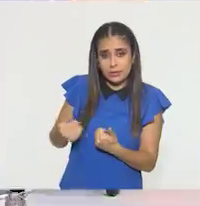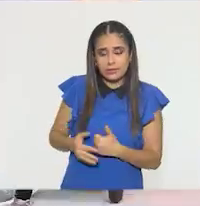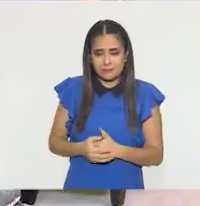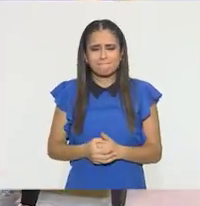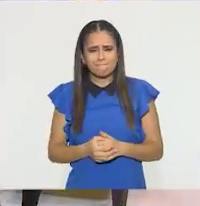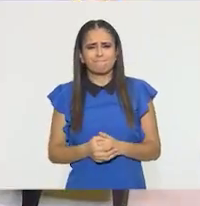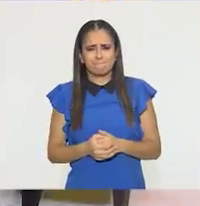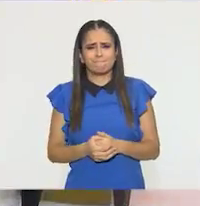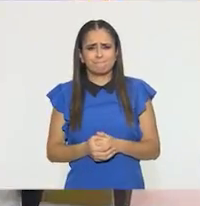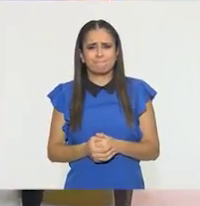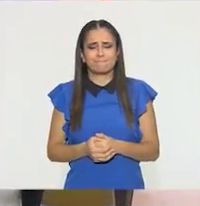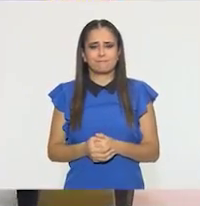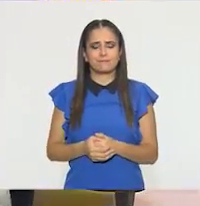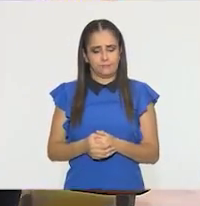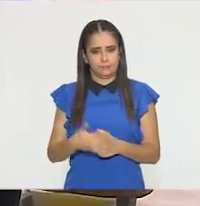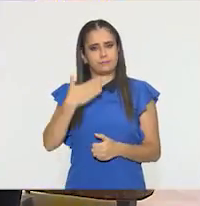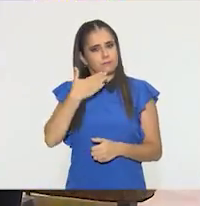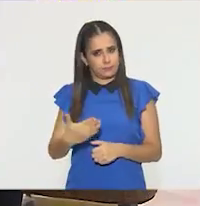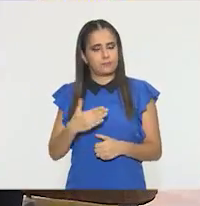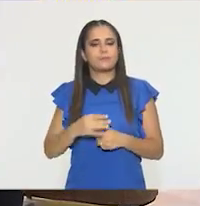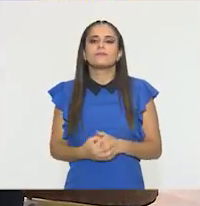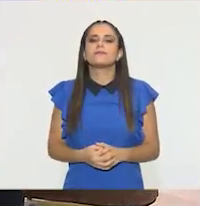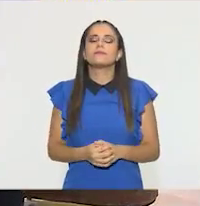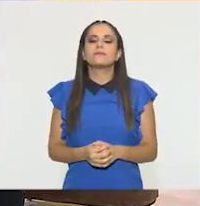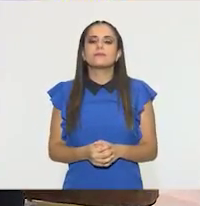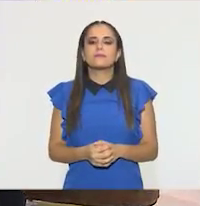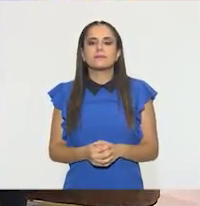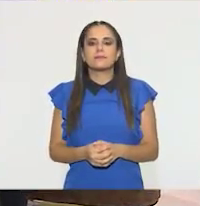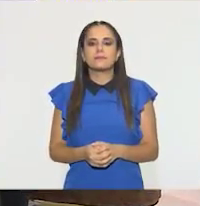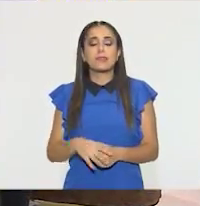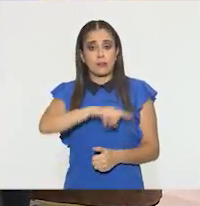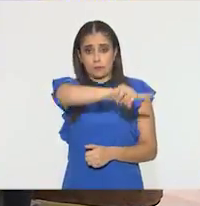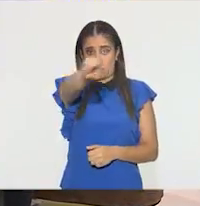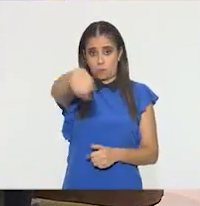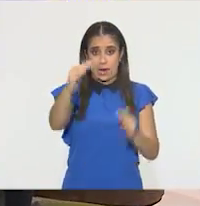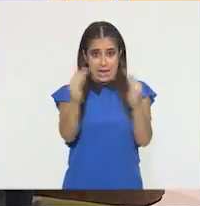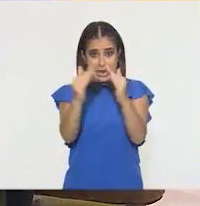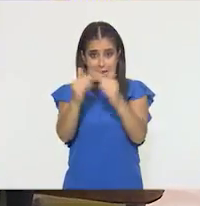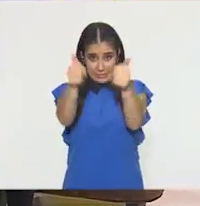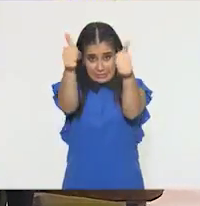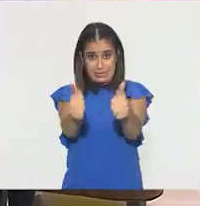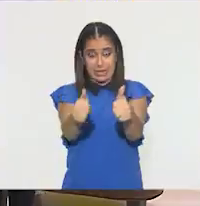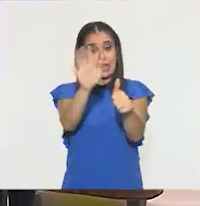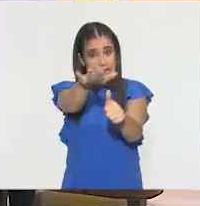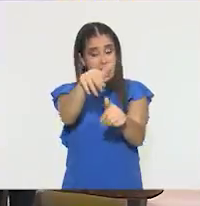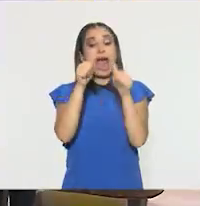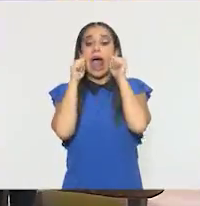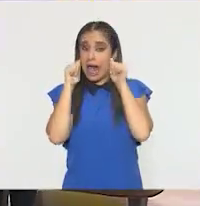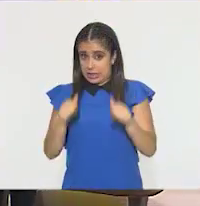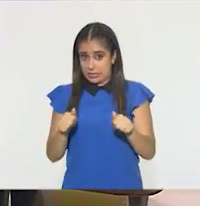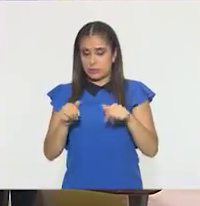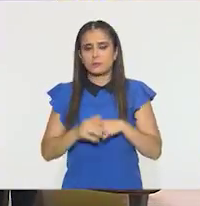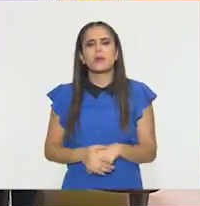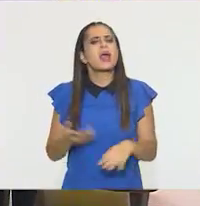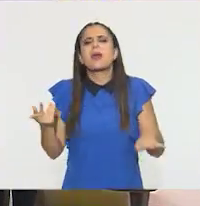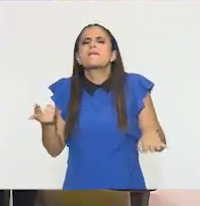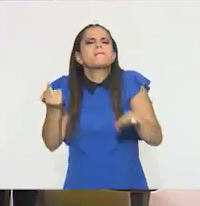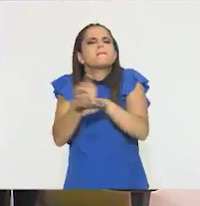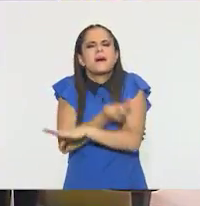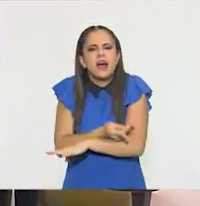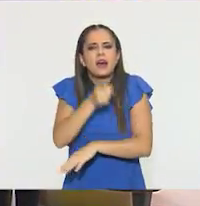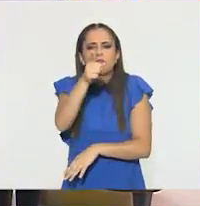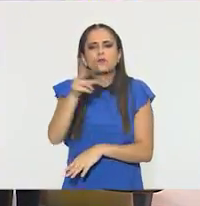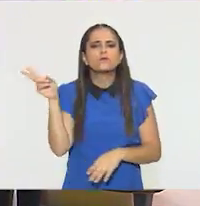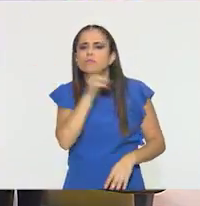de pie y entonces... Bien. Ahora, todos en casa pongan atención. ¿Qué pasa cuando tomamos